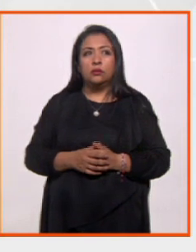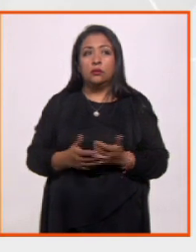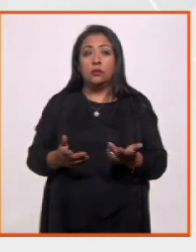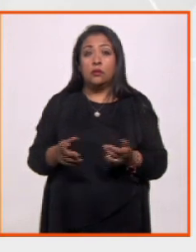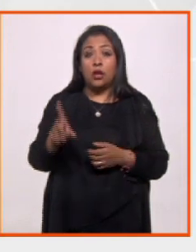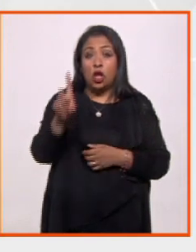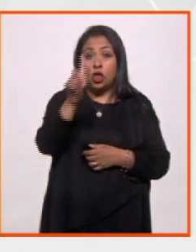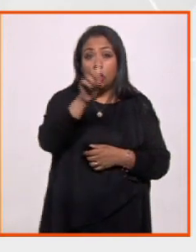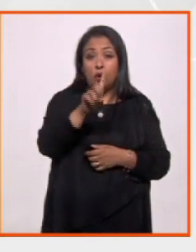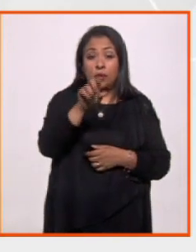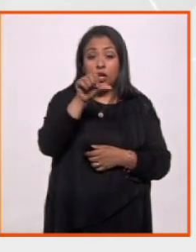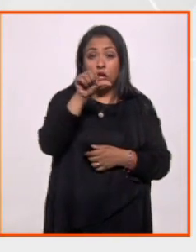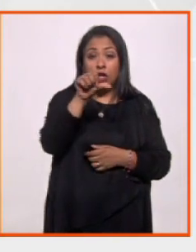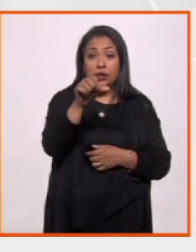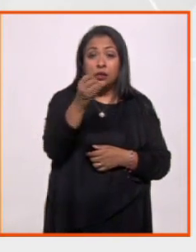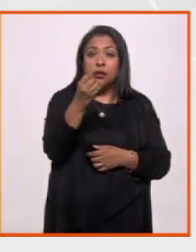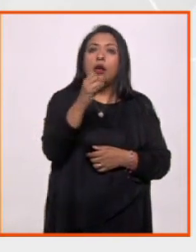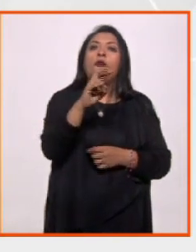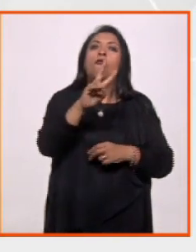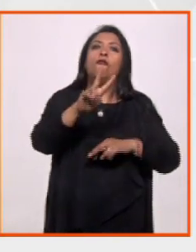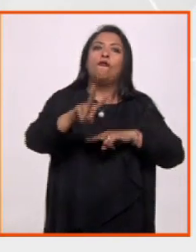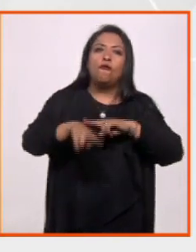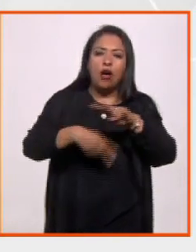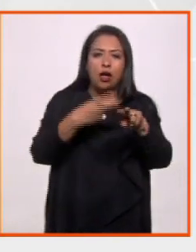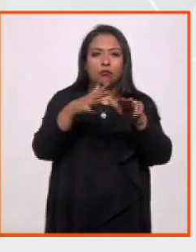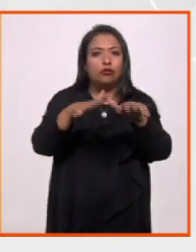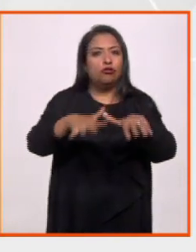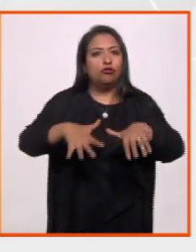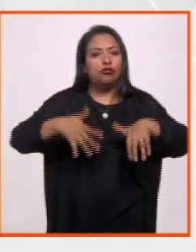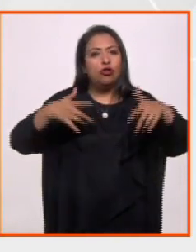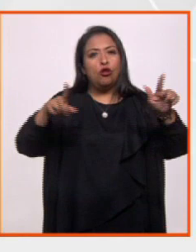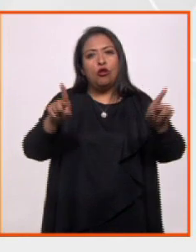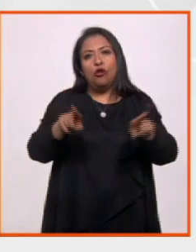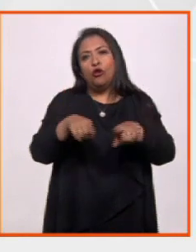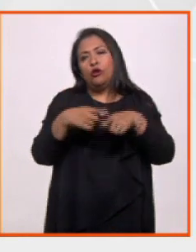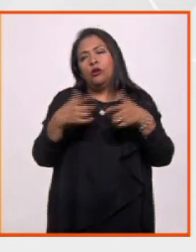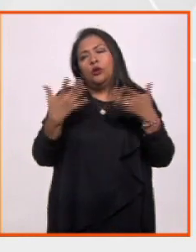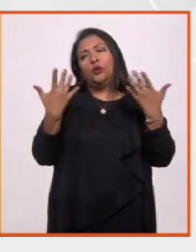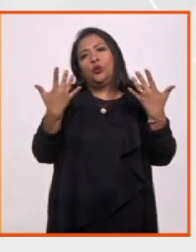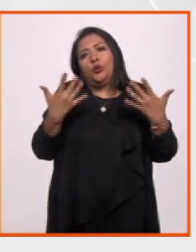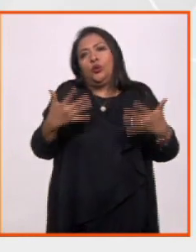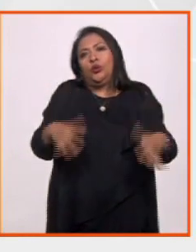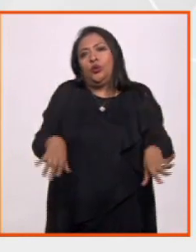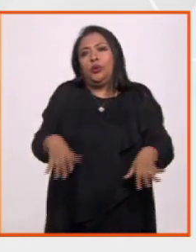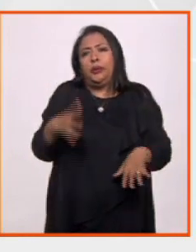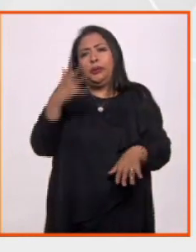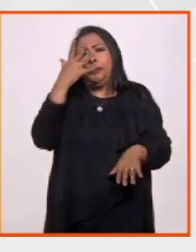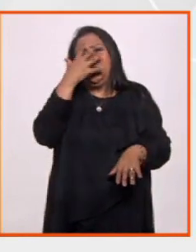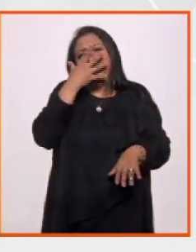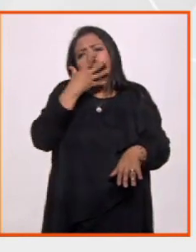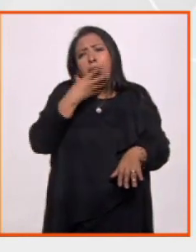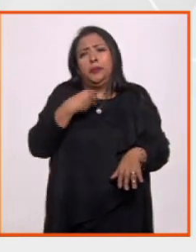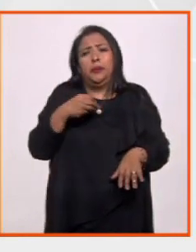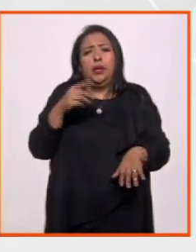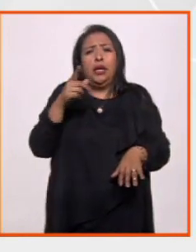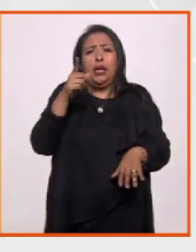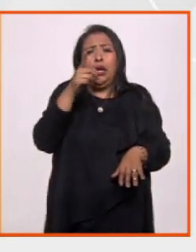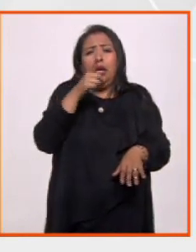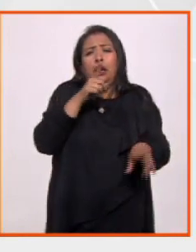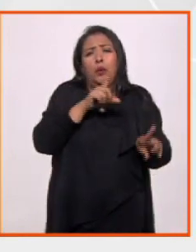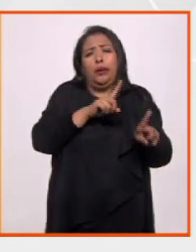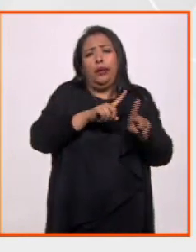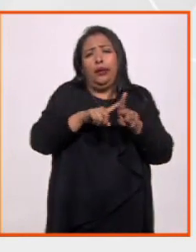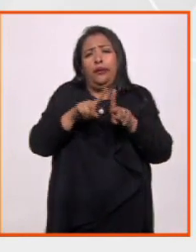Domingo 16 de junio vamos a este concierto que realmente riqueza de lenguas, que